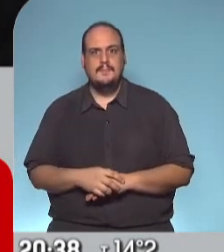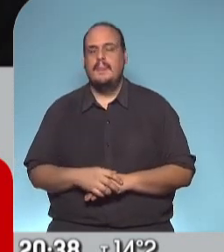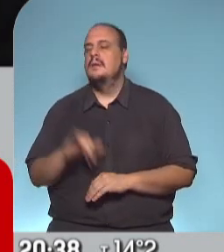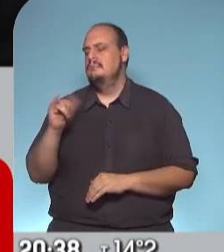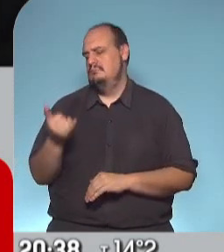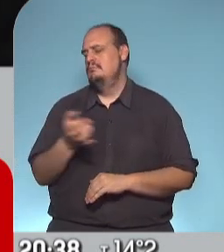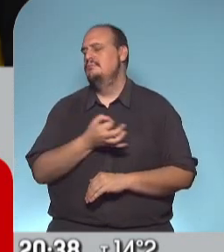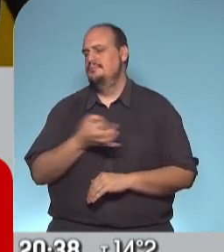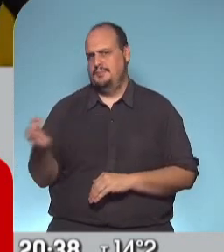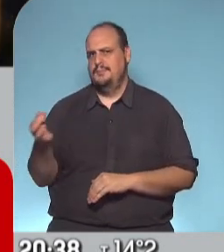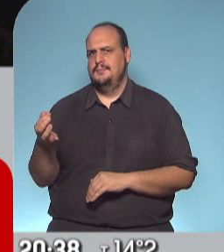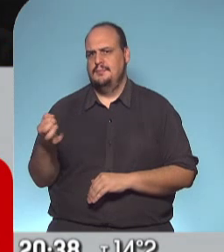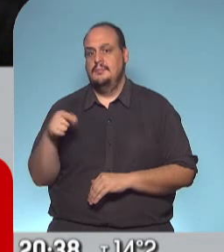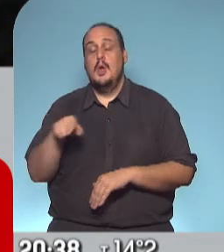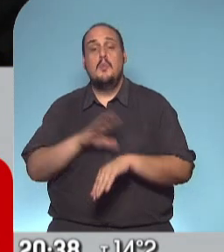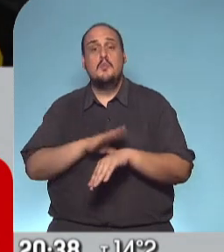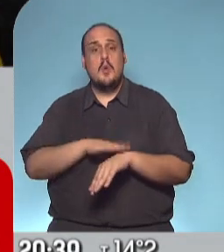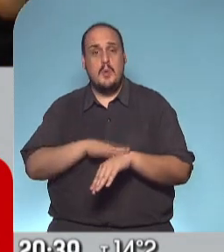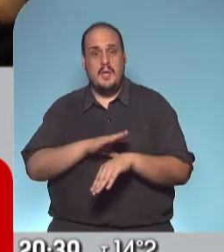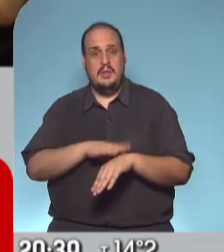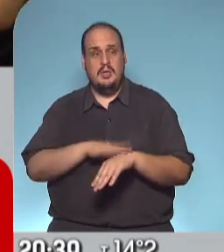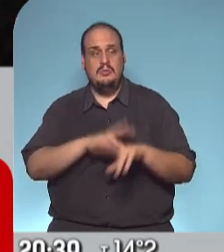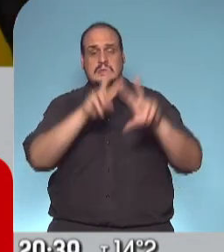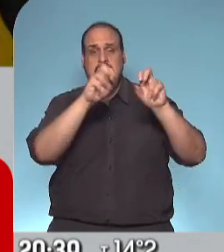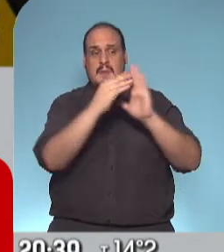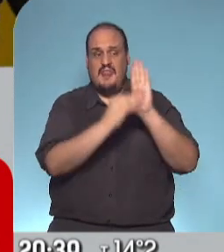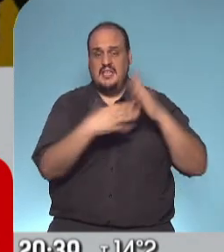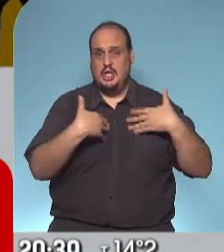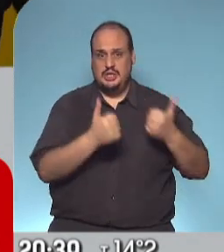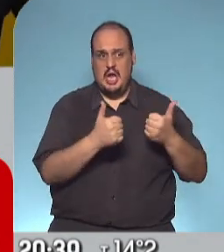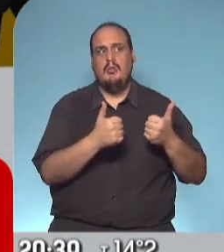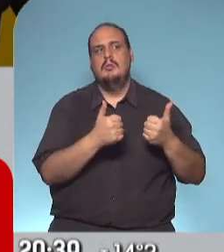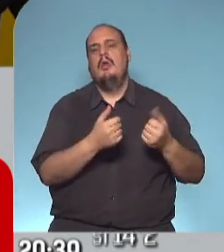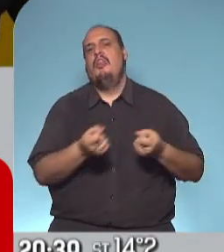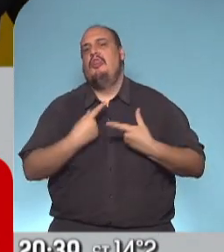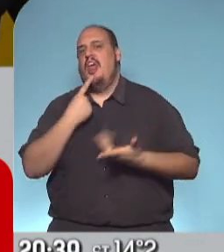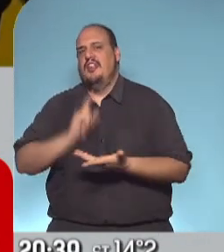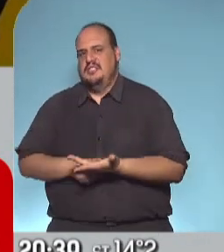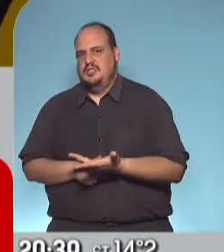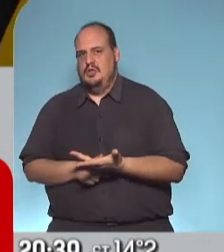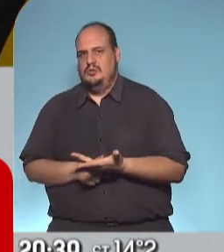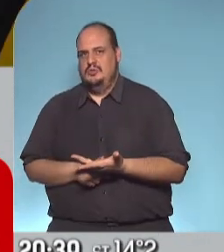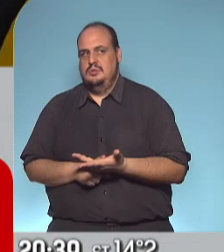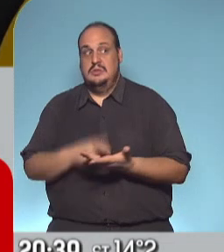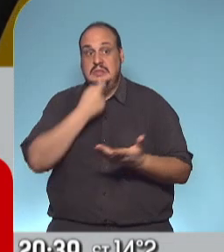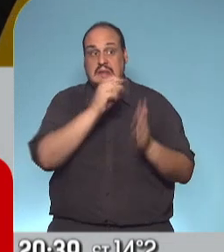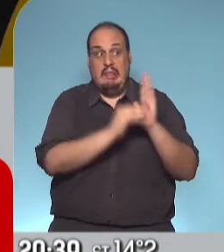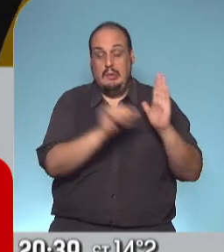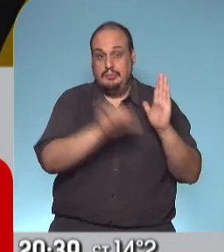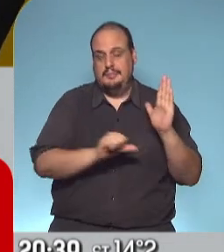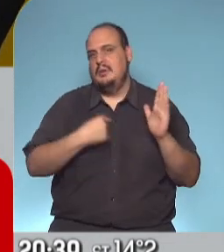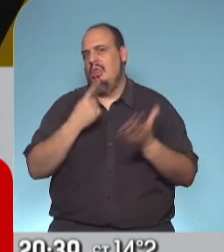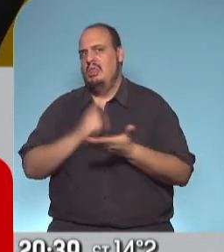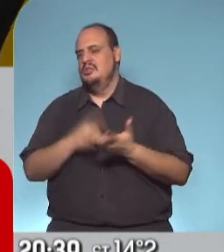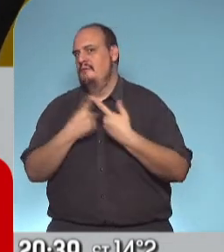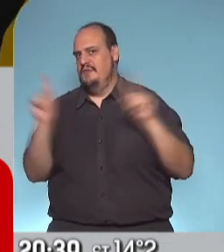Sí, sí, a ver, es un momento donde los datos sanitarios nos permiten tomar esta decisión, si no, no la hubiéramos tomado. Hace, no sé,